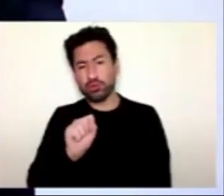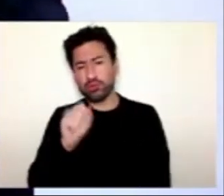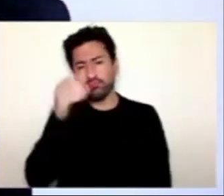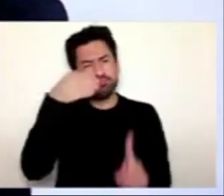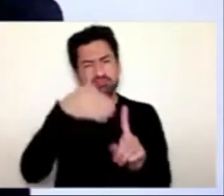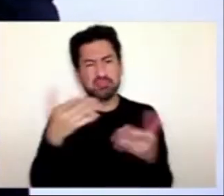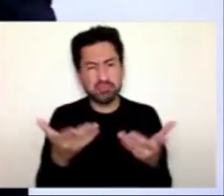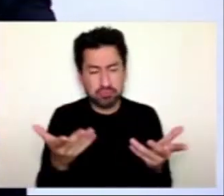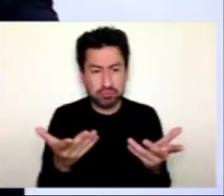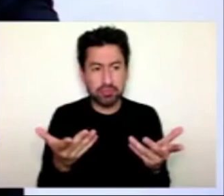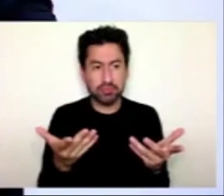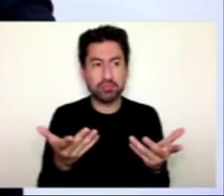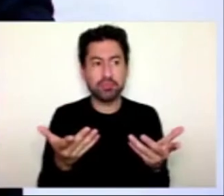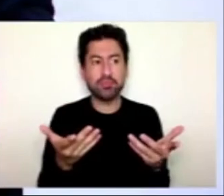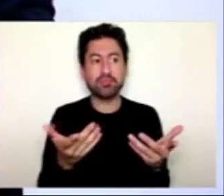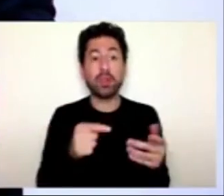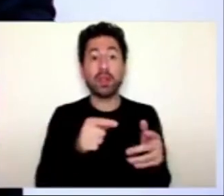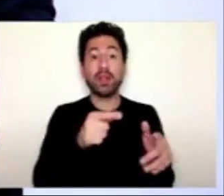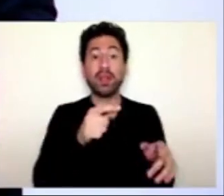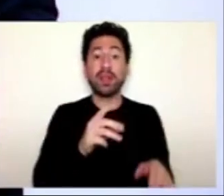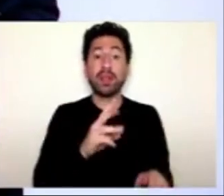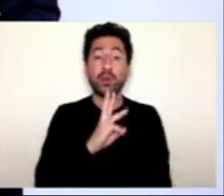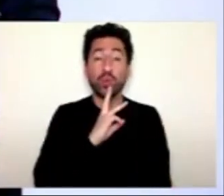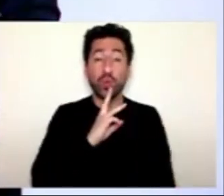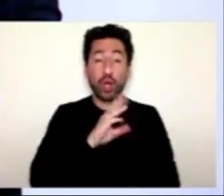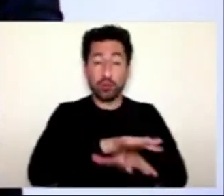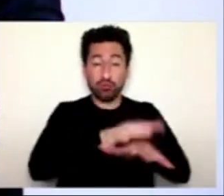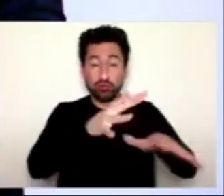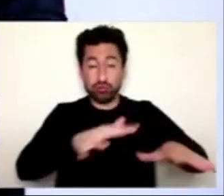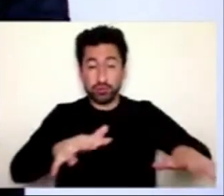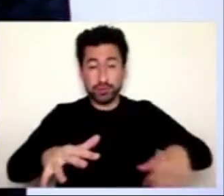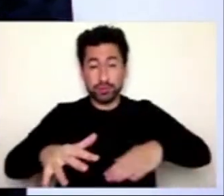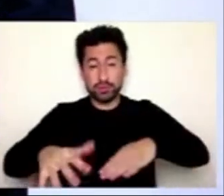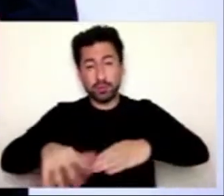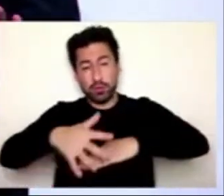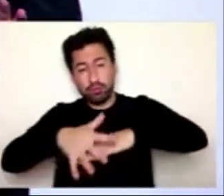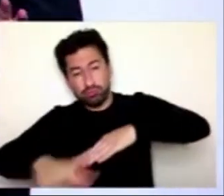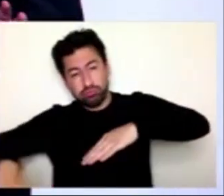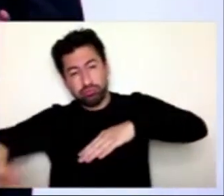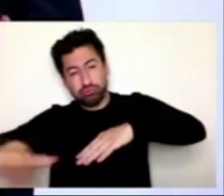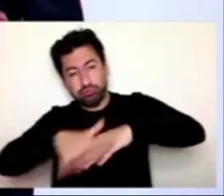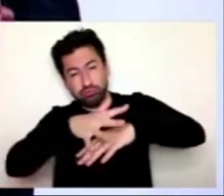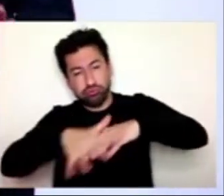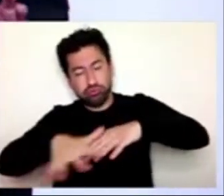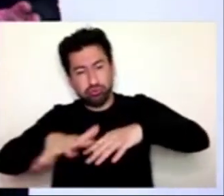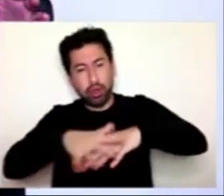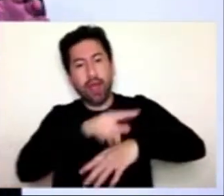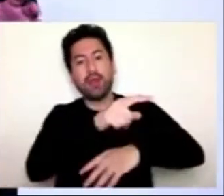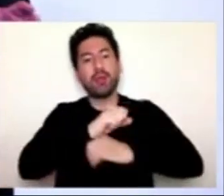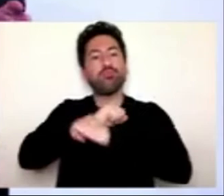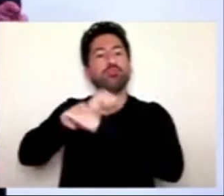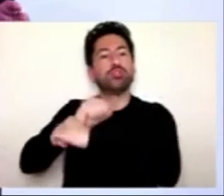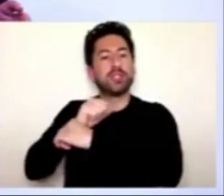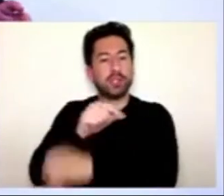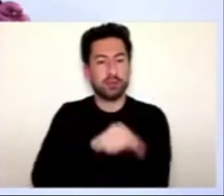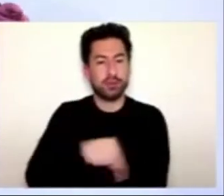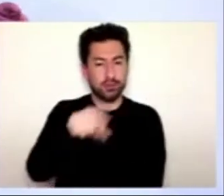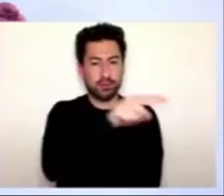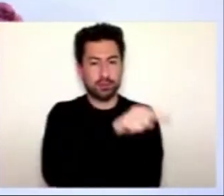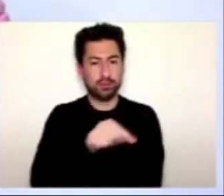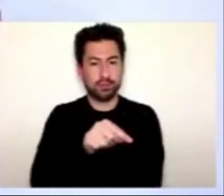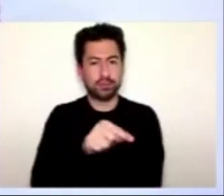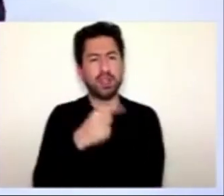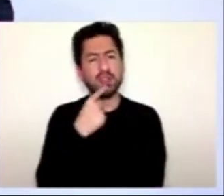los océanos y las áreas costeras. ¿De qué estamos hablando cuando mencionamos bonos temáticos?